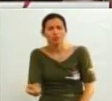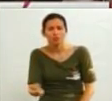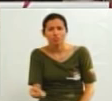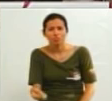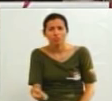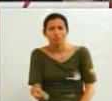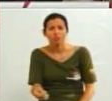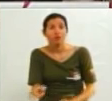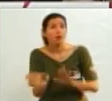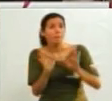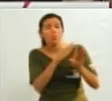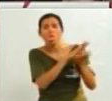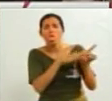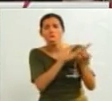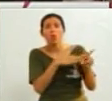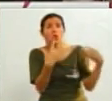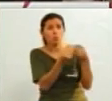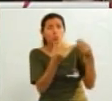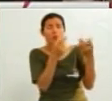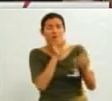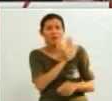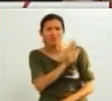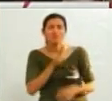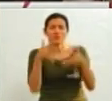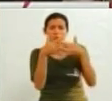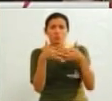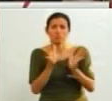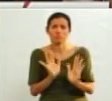Y con García Plaza, los que están allá, los que andan con él.